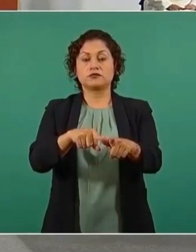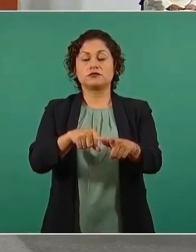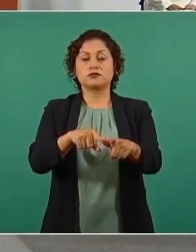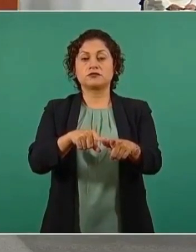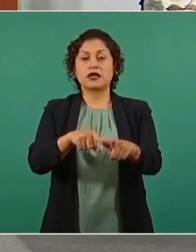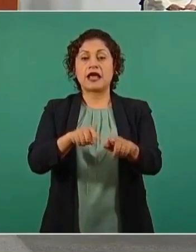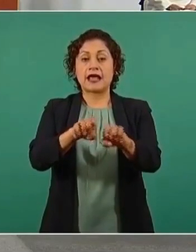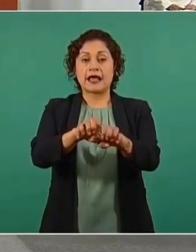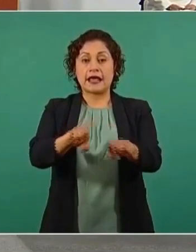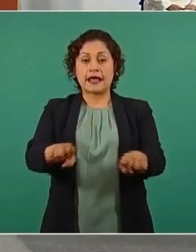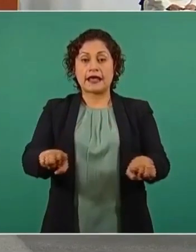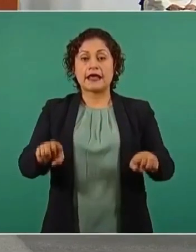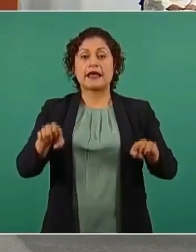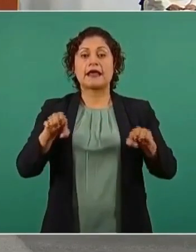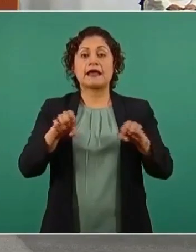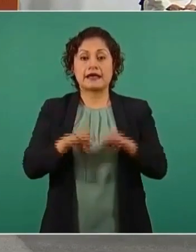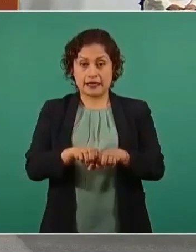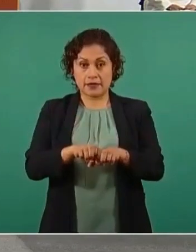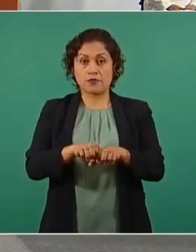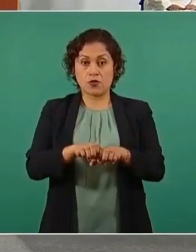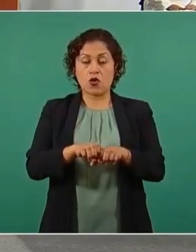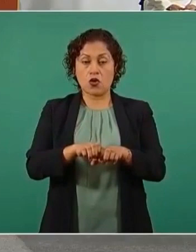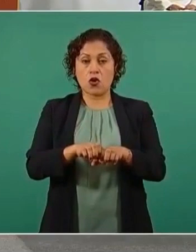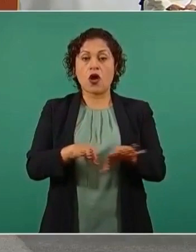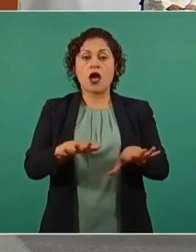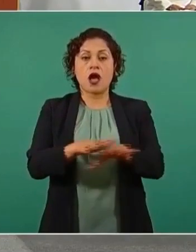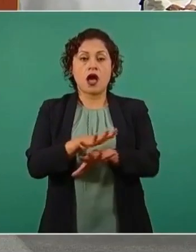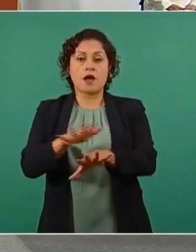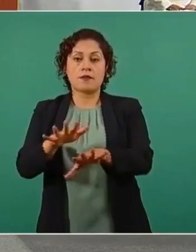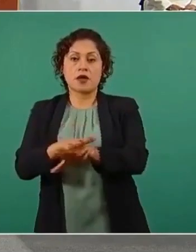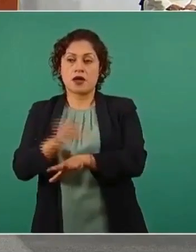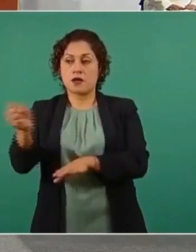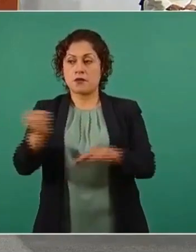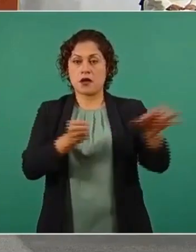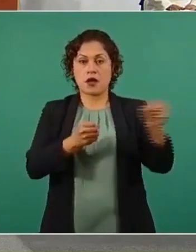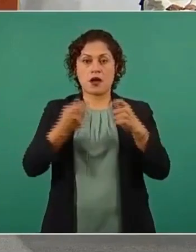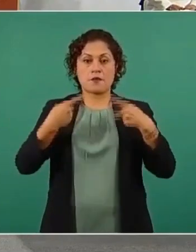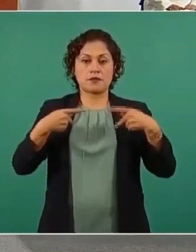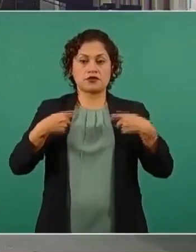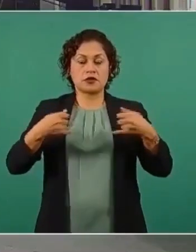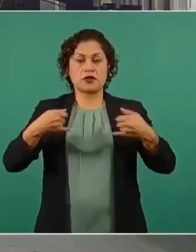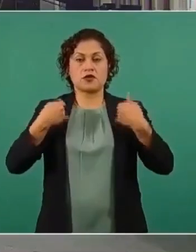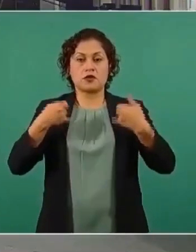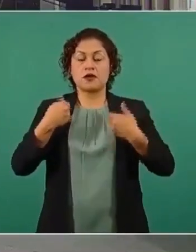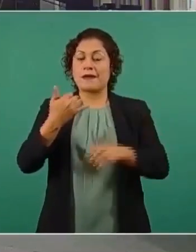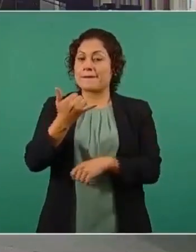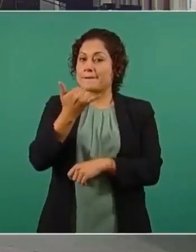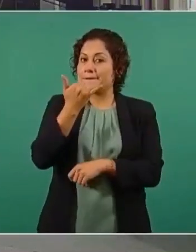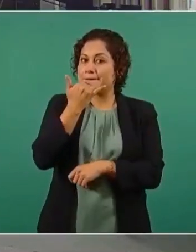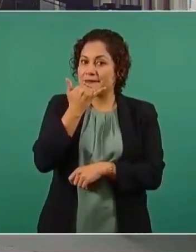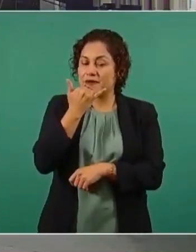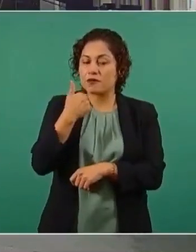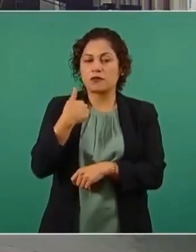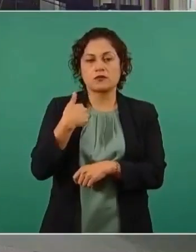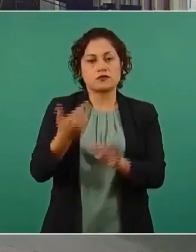con gente joven y con esas características. que, ¿qué creen que ahora sí yo me voy